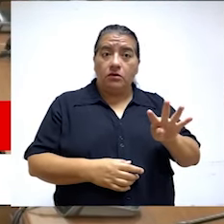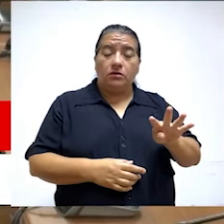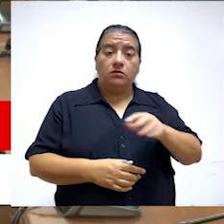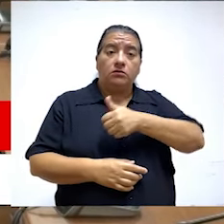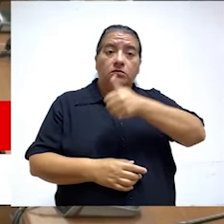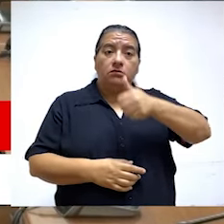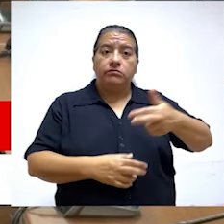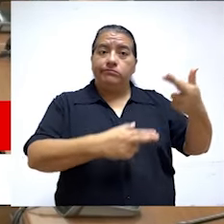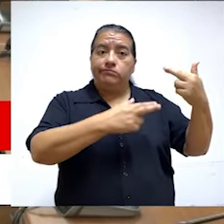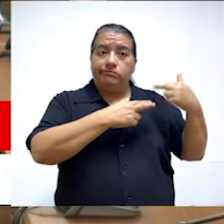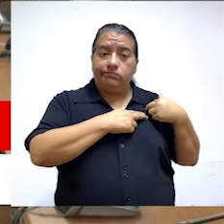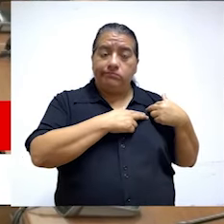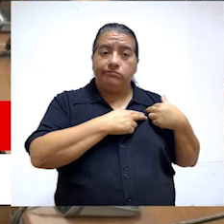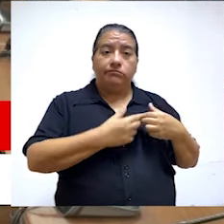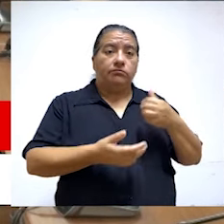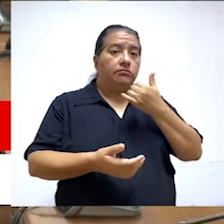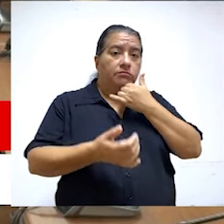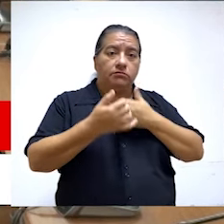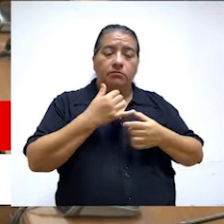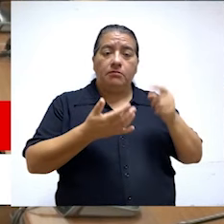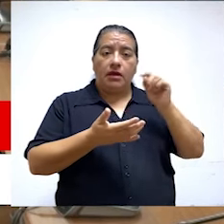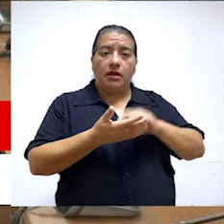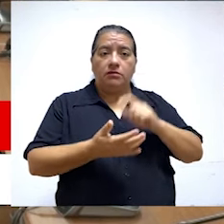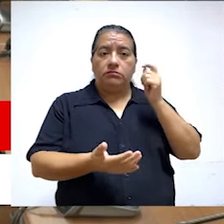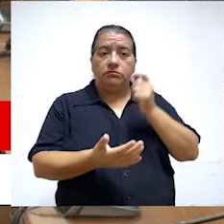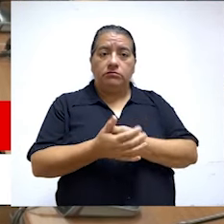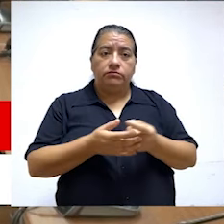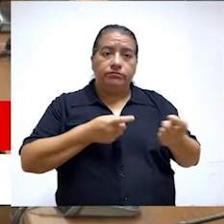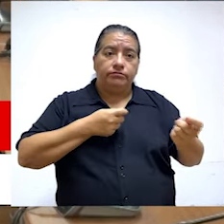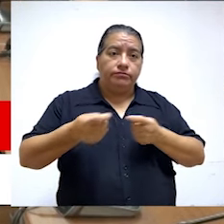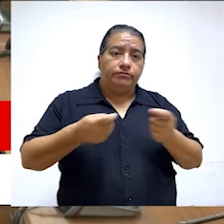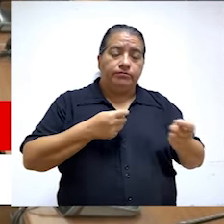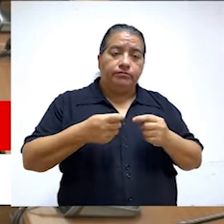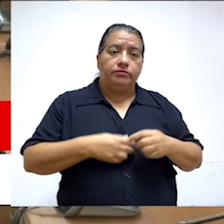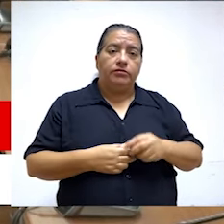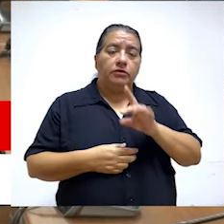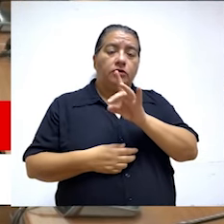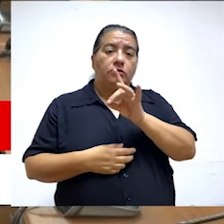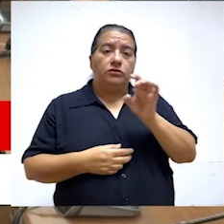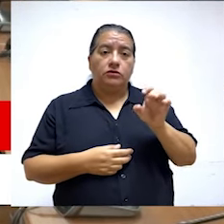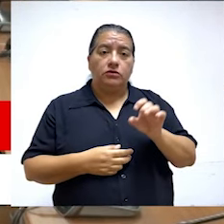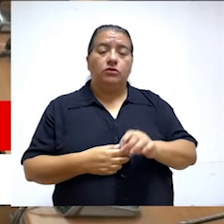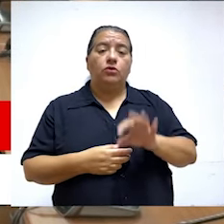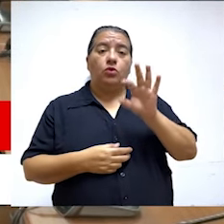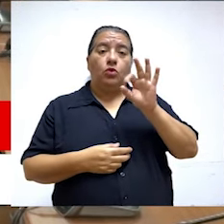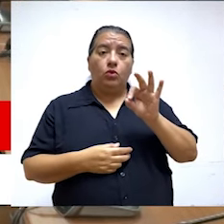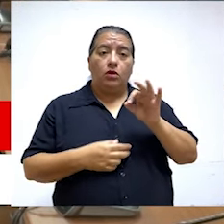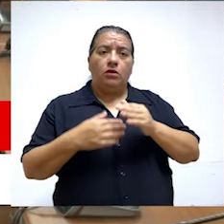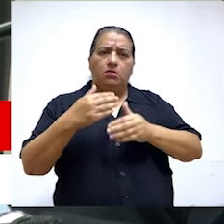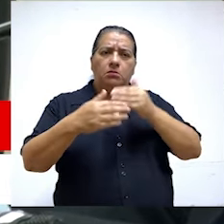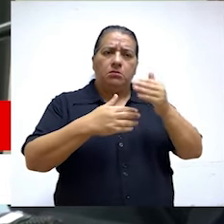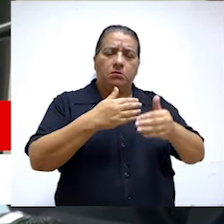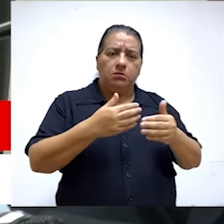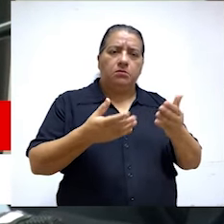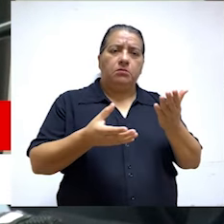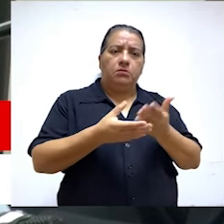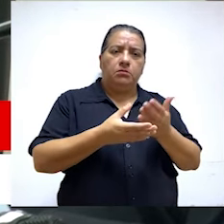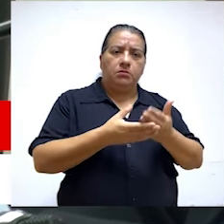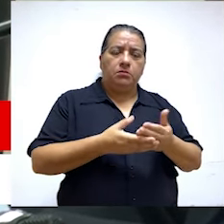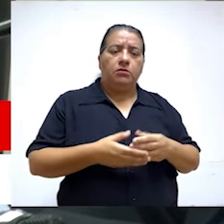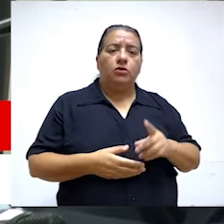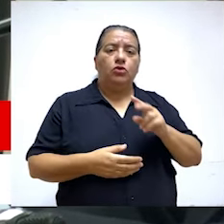identificamos a 724 funcionarios con presunta responsabilidad penal, civil y o administrativa. De los